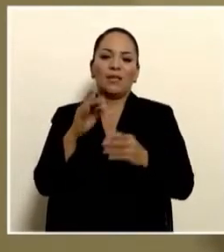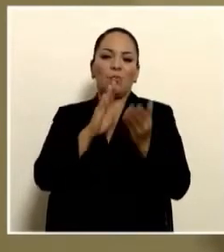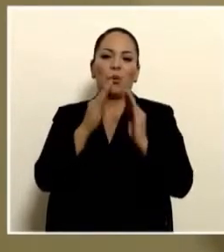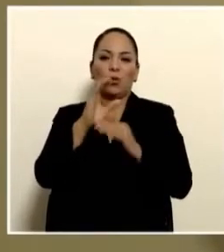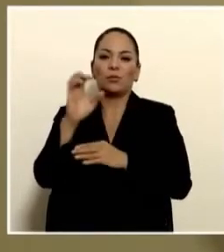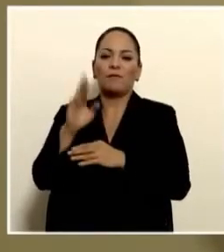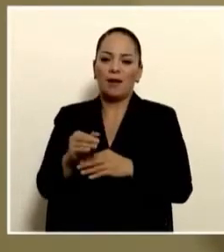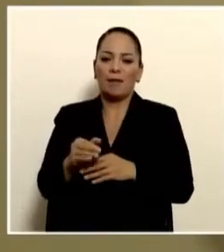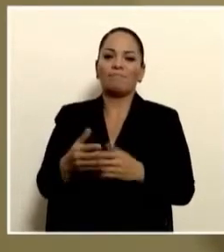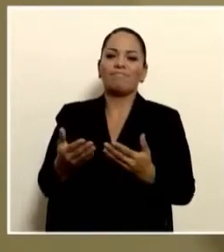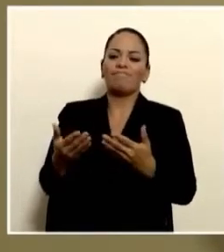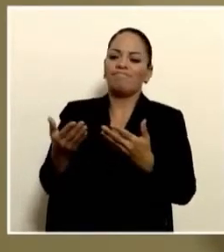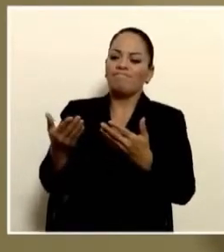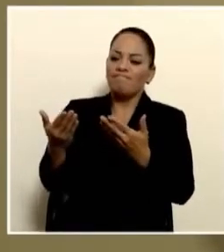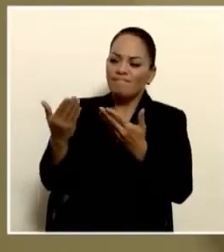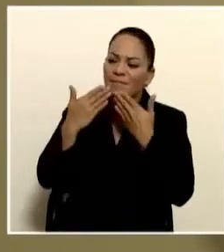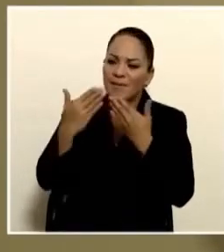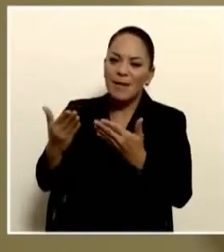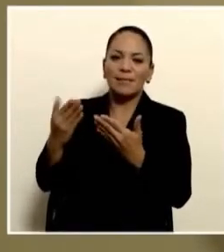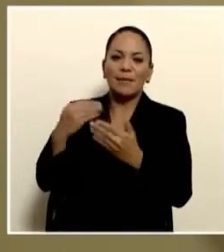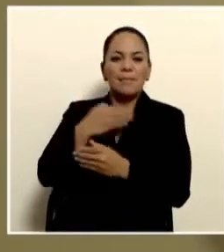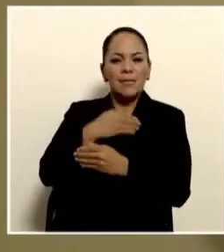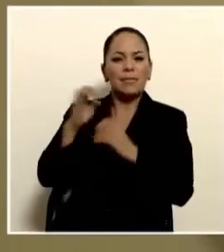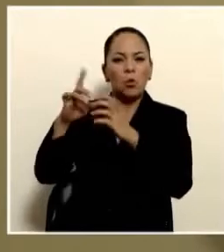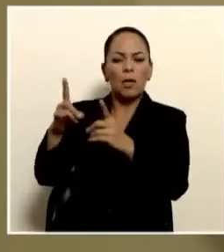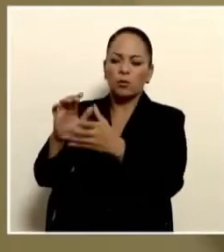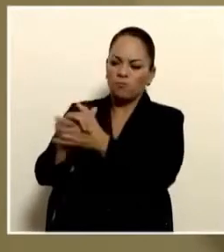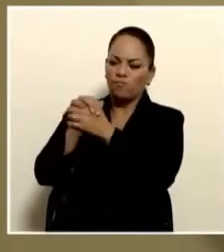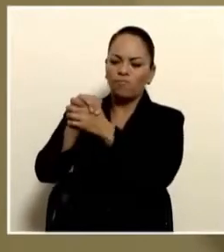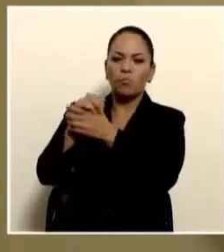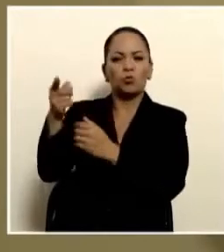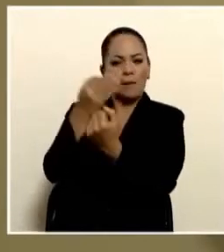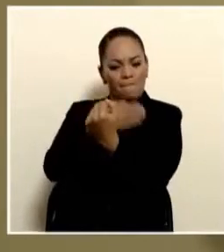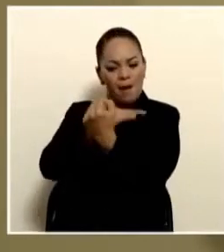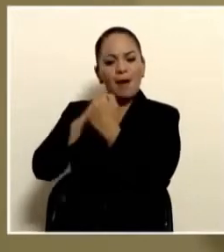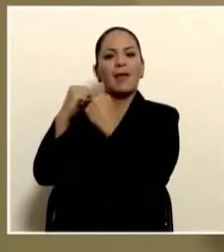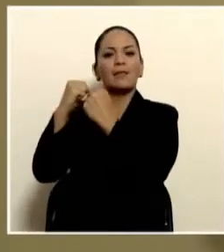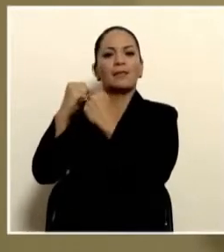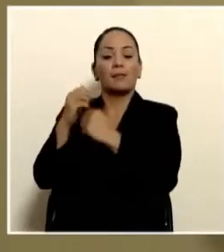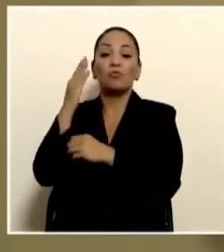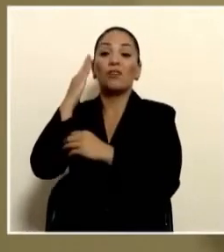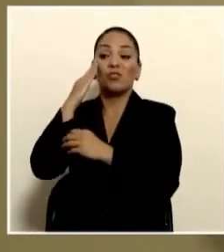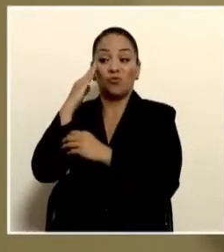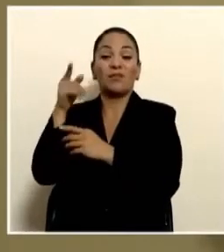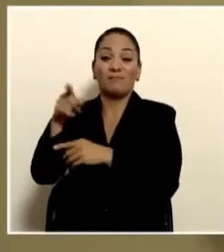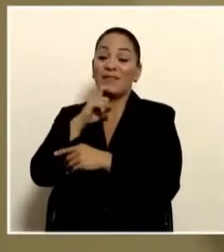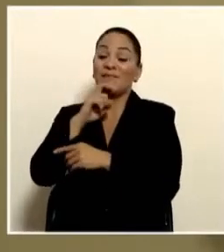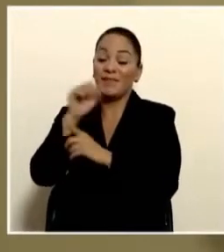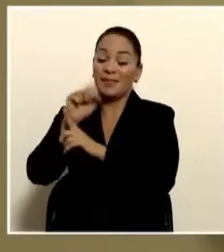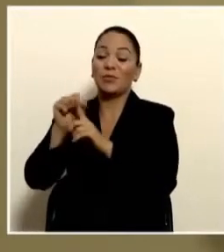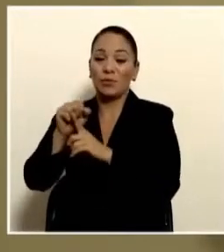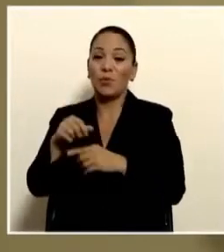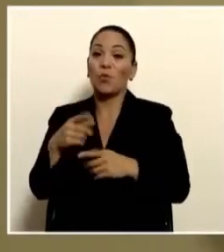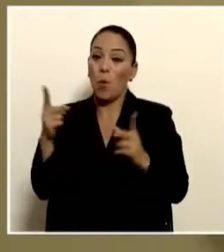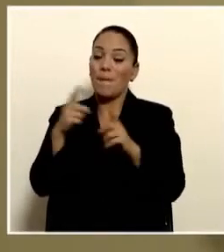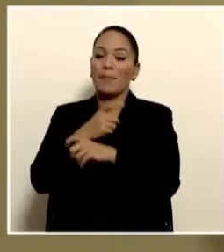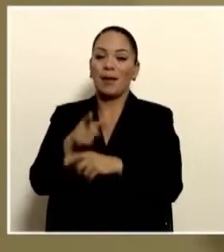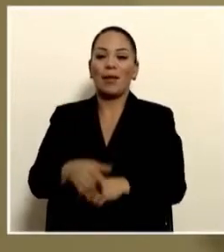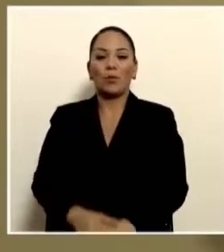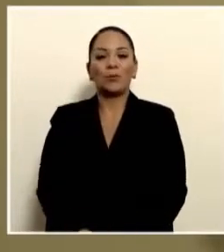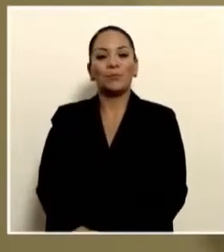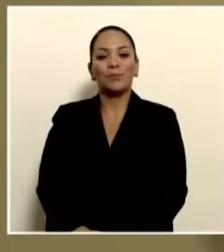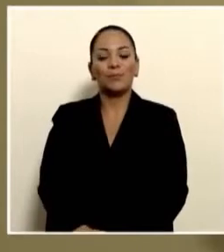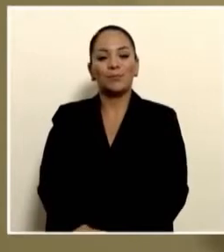ministra. La felicito por valiente, porque yo sé que adentro esto causa callos. Entonces,